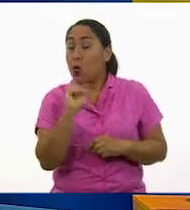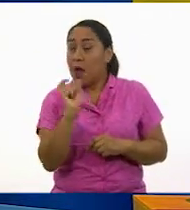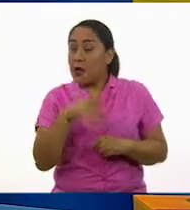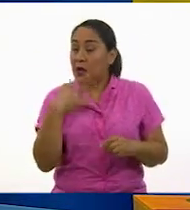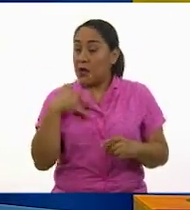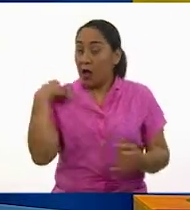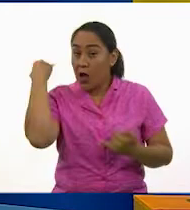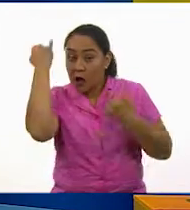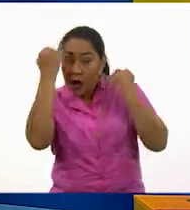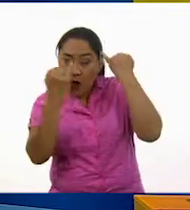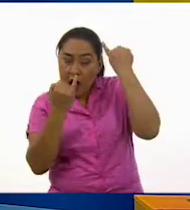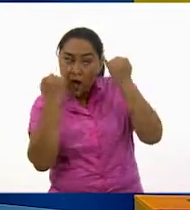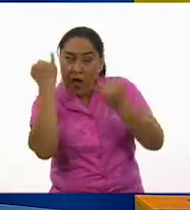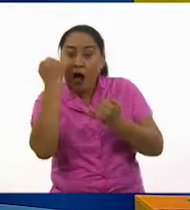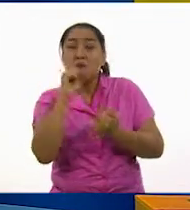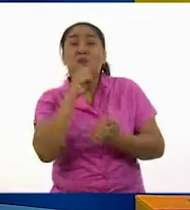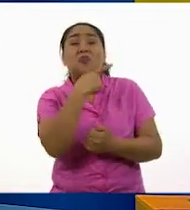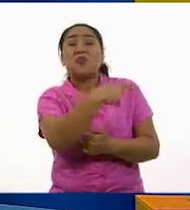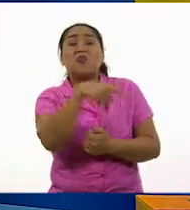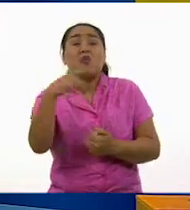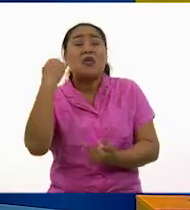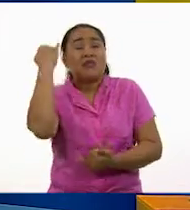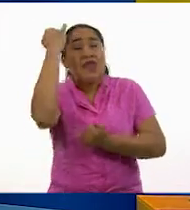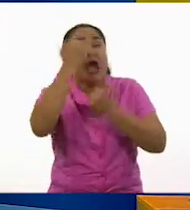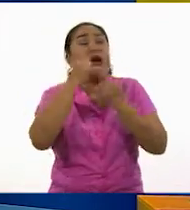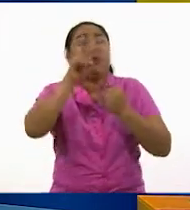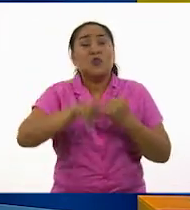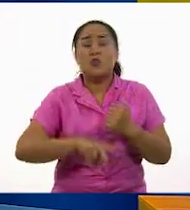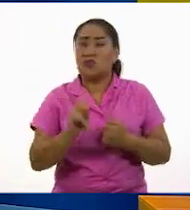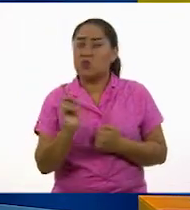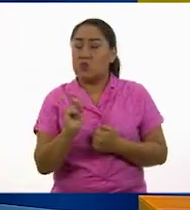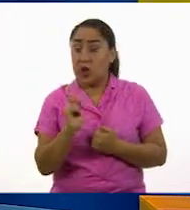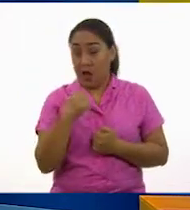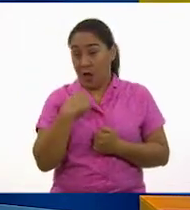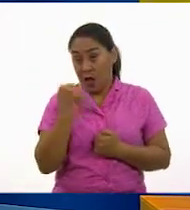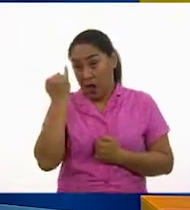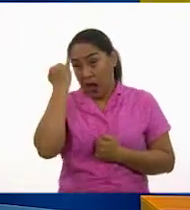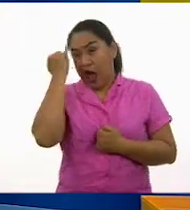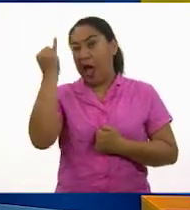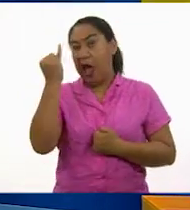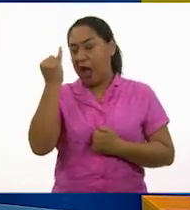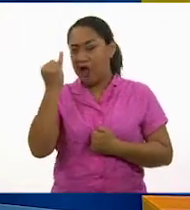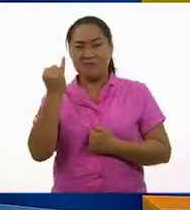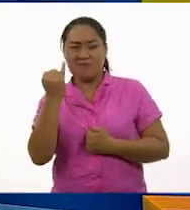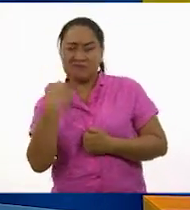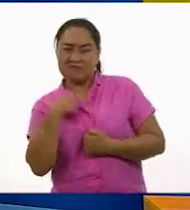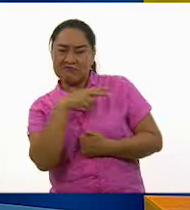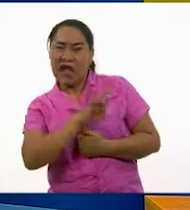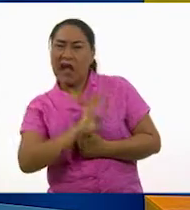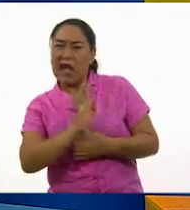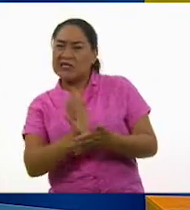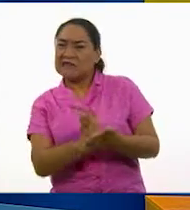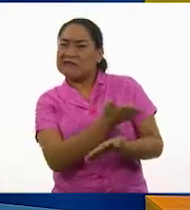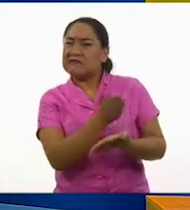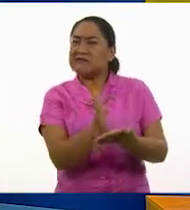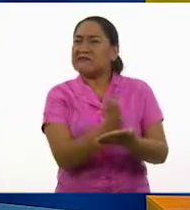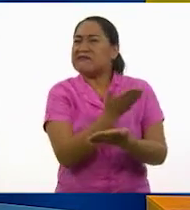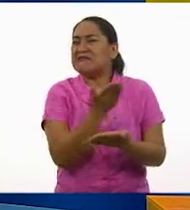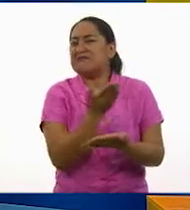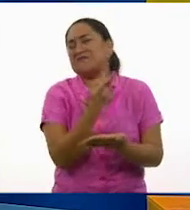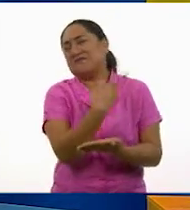le ofrecerías